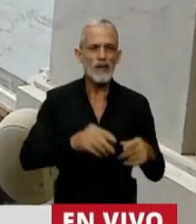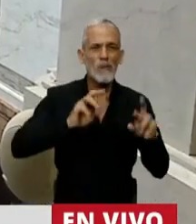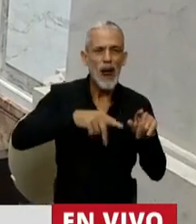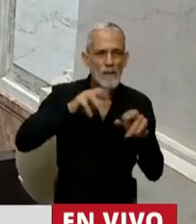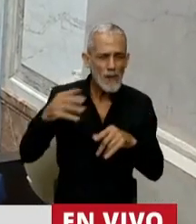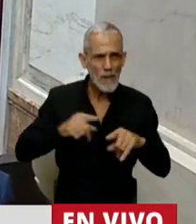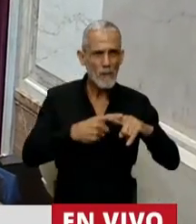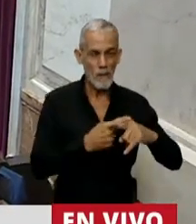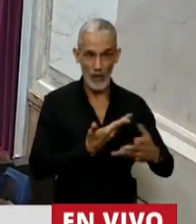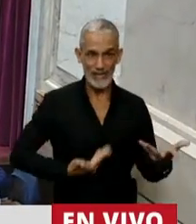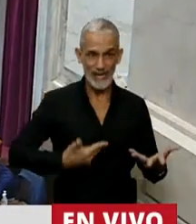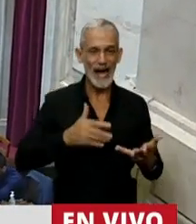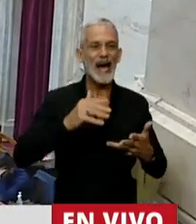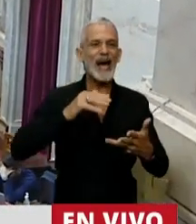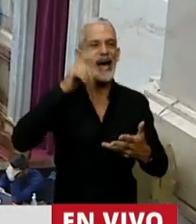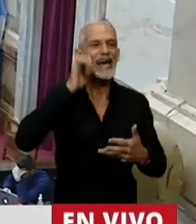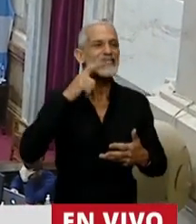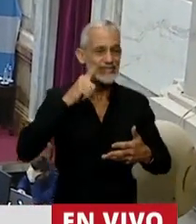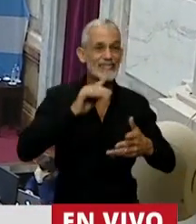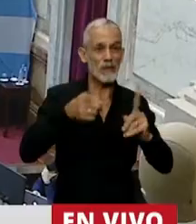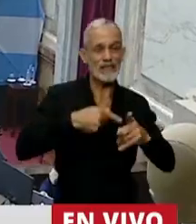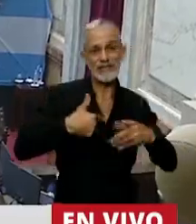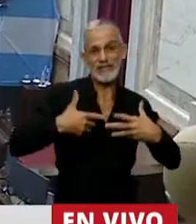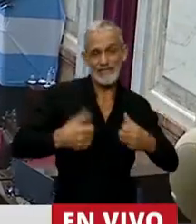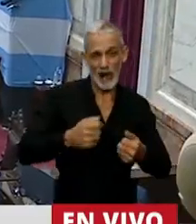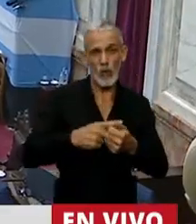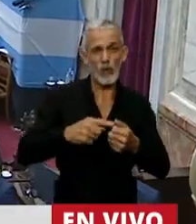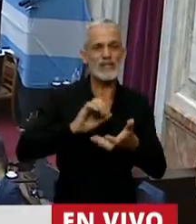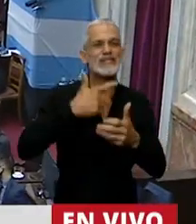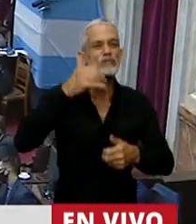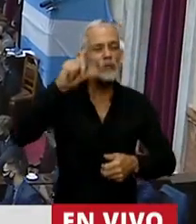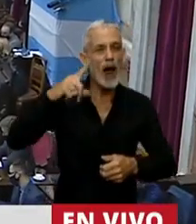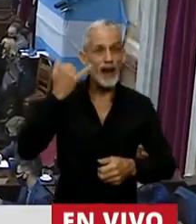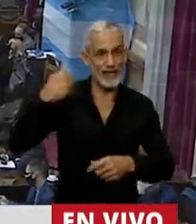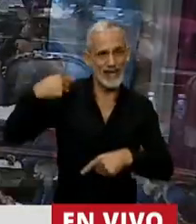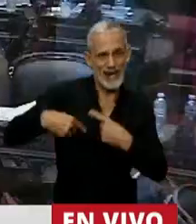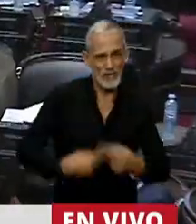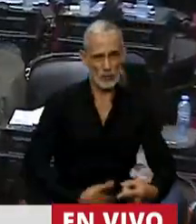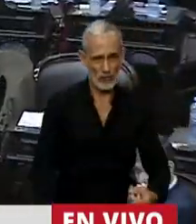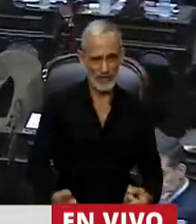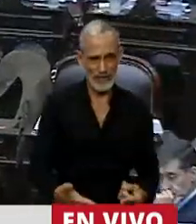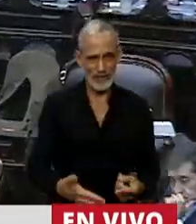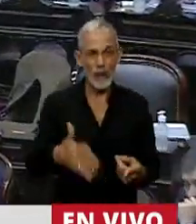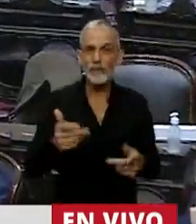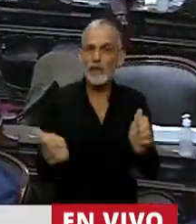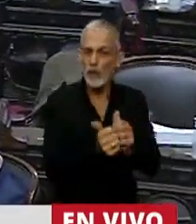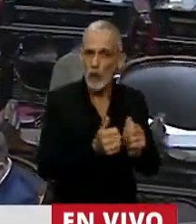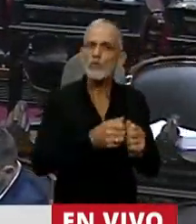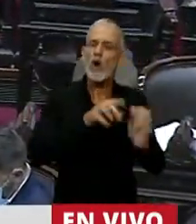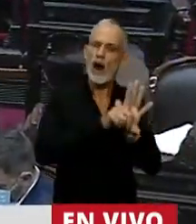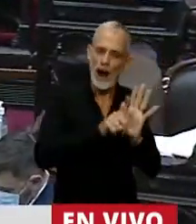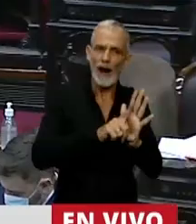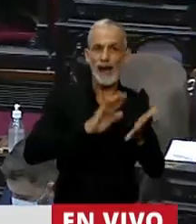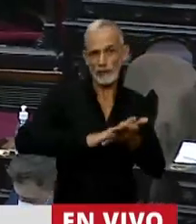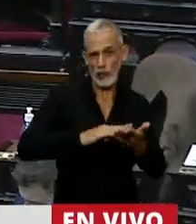activas de salud sexual y reproductiva. También es importante, muy importante, que junto a la ley de interrupción